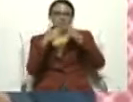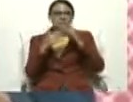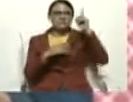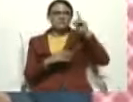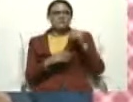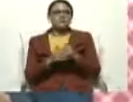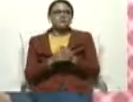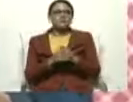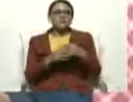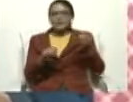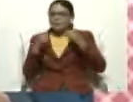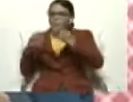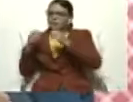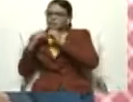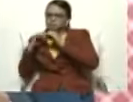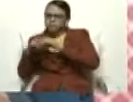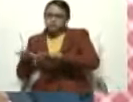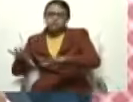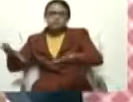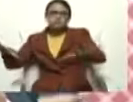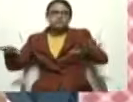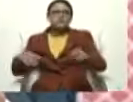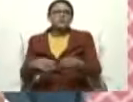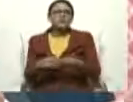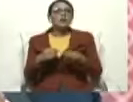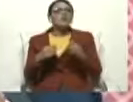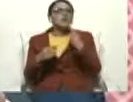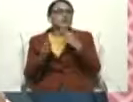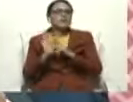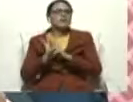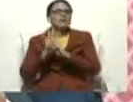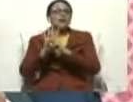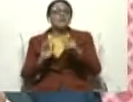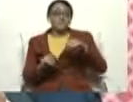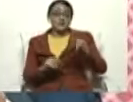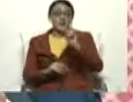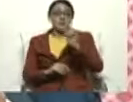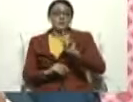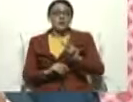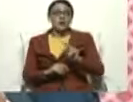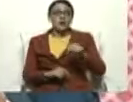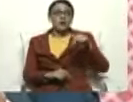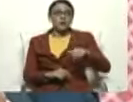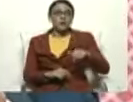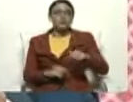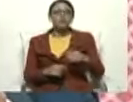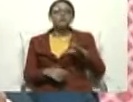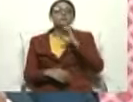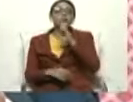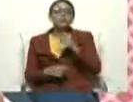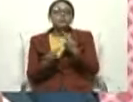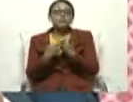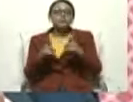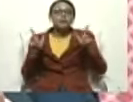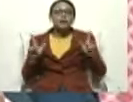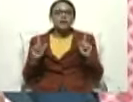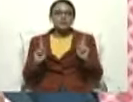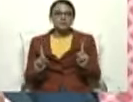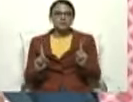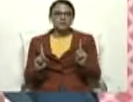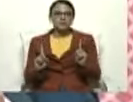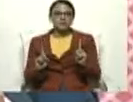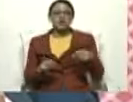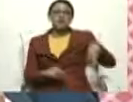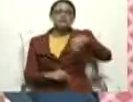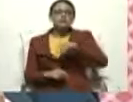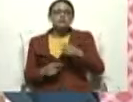electoral de la República Bolivariana de Venezuela, nación libre, soberana e